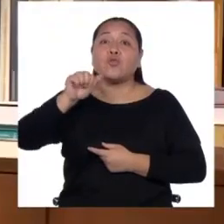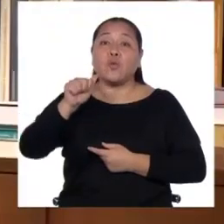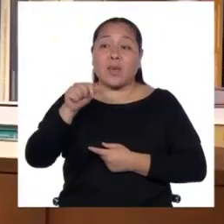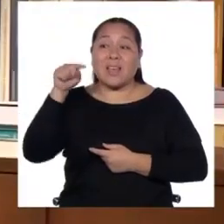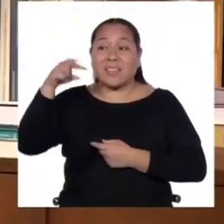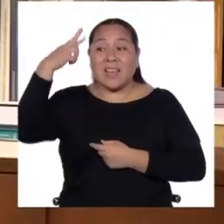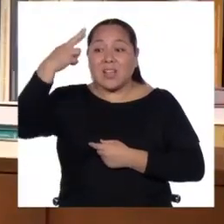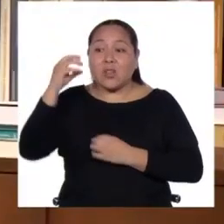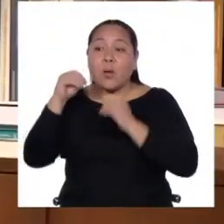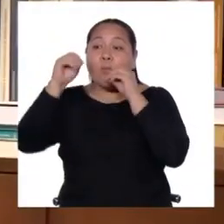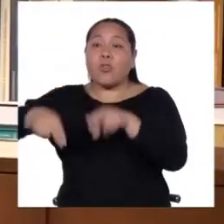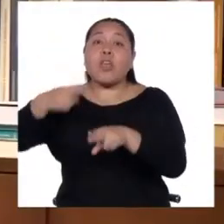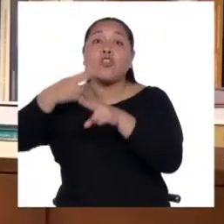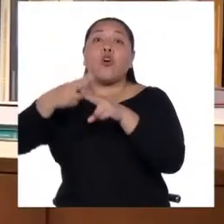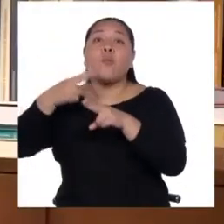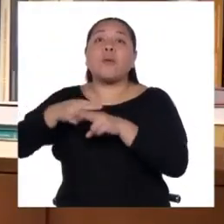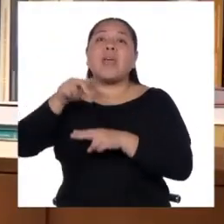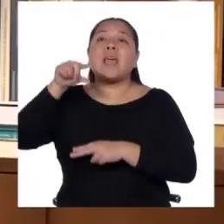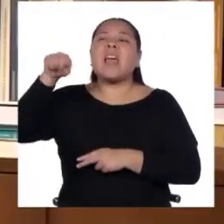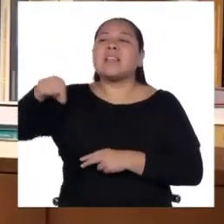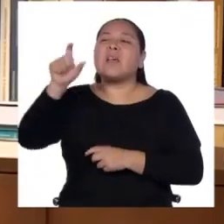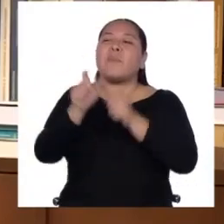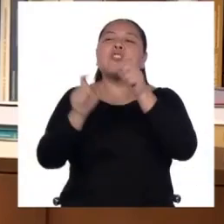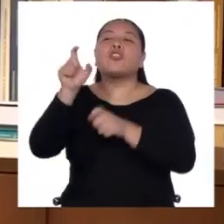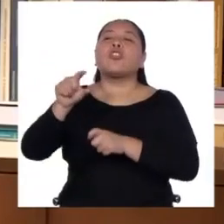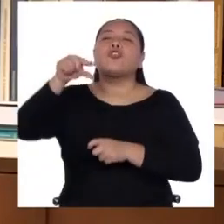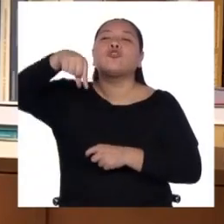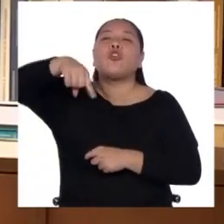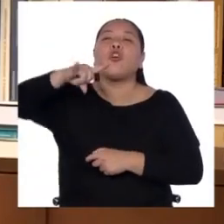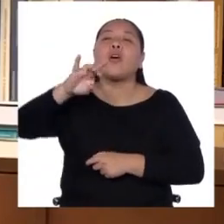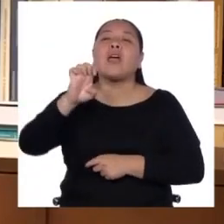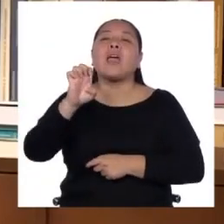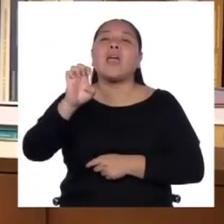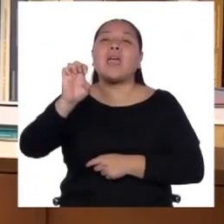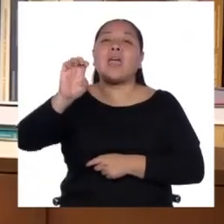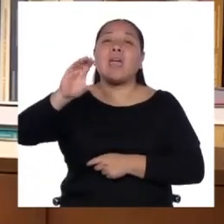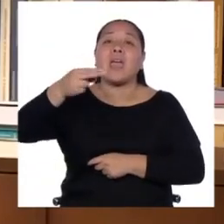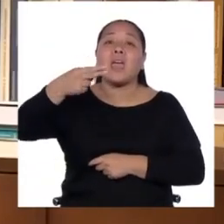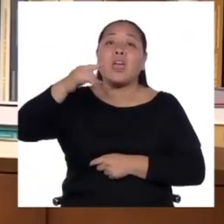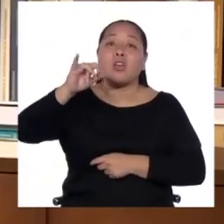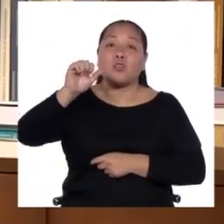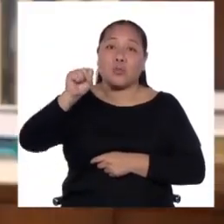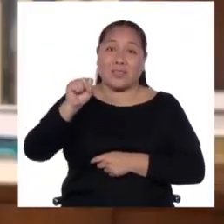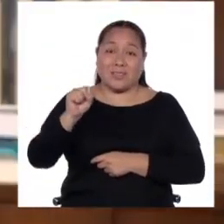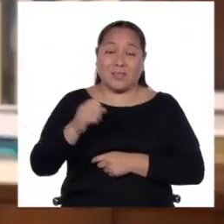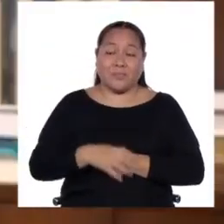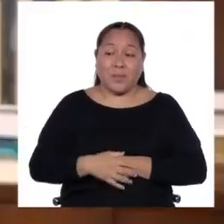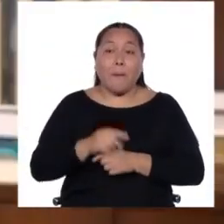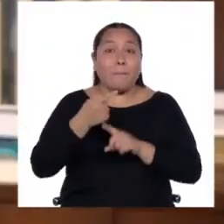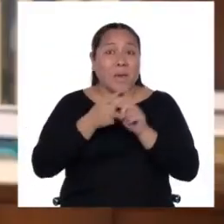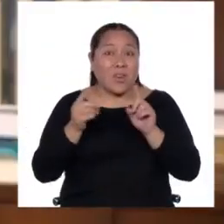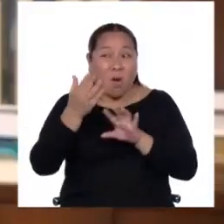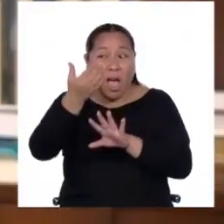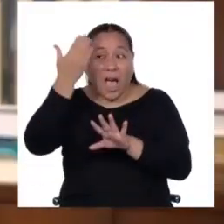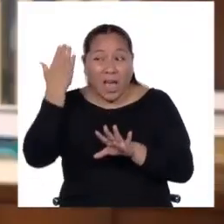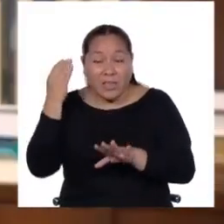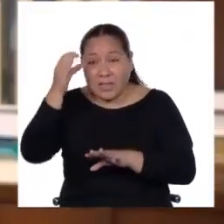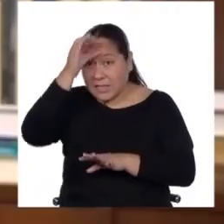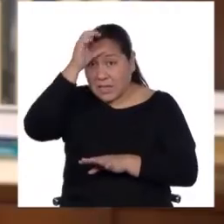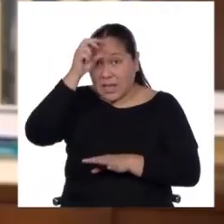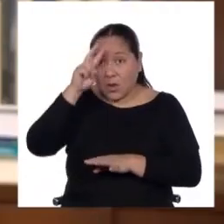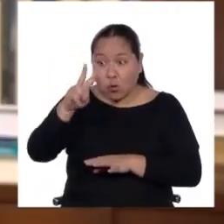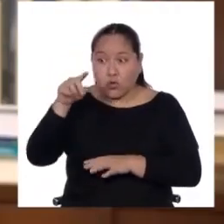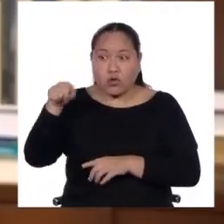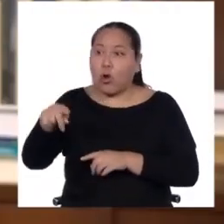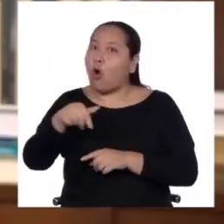Antes del quechua y de la Aymara, en el Valle del Cusco, se hablaba una lengua distinta, cuyos restos los podemos ver